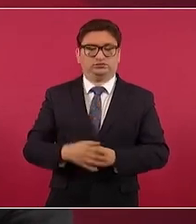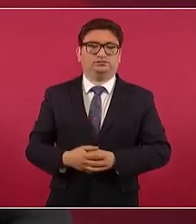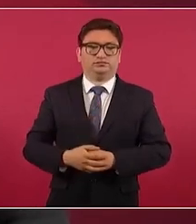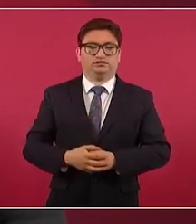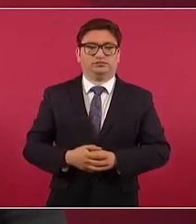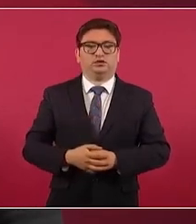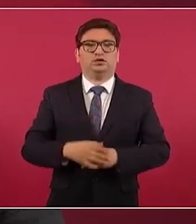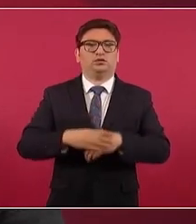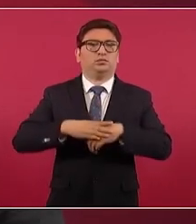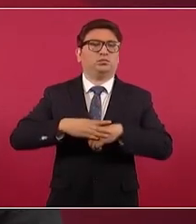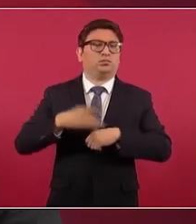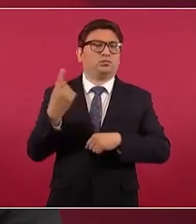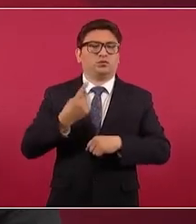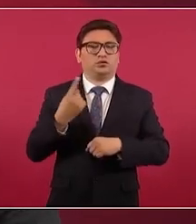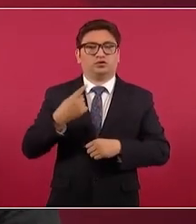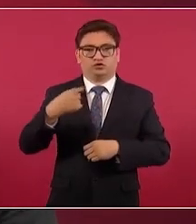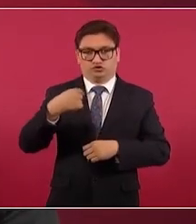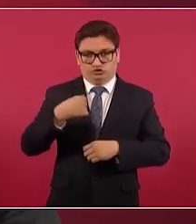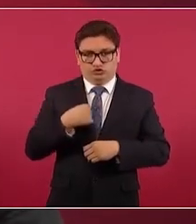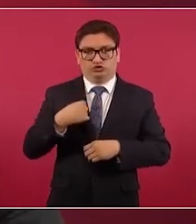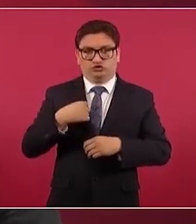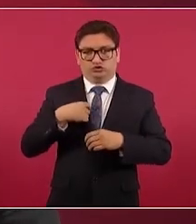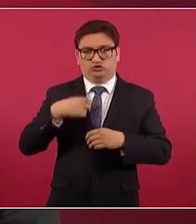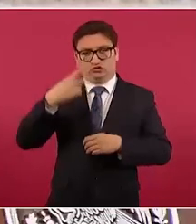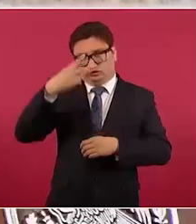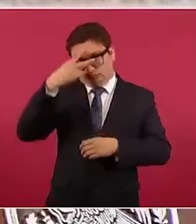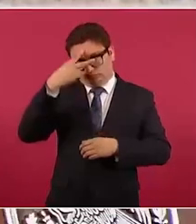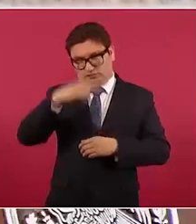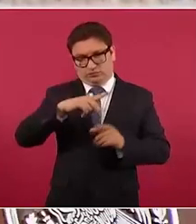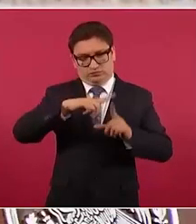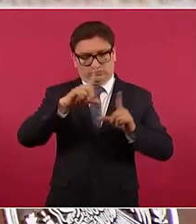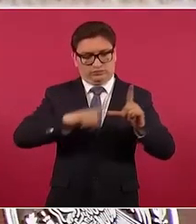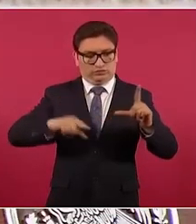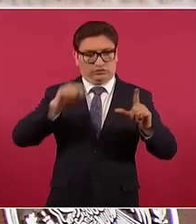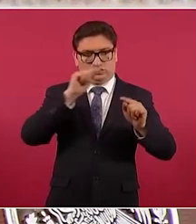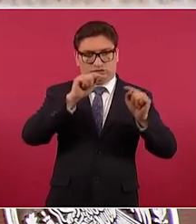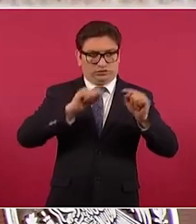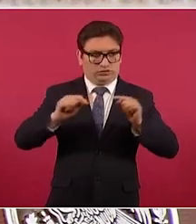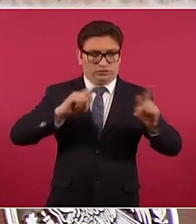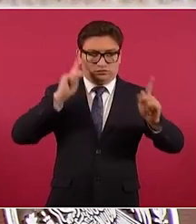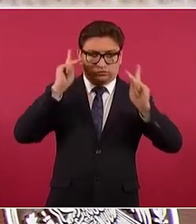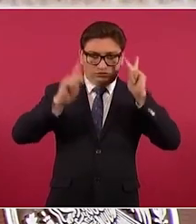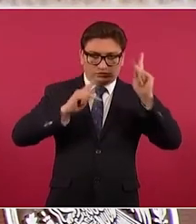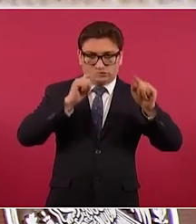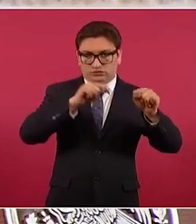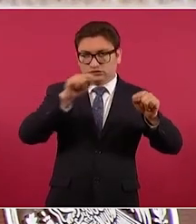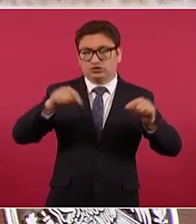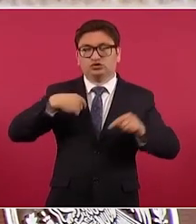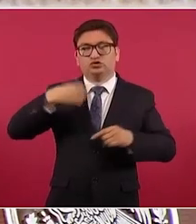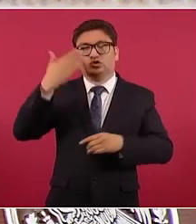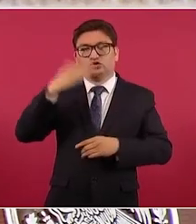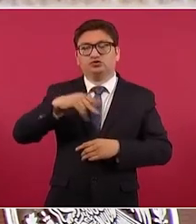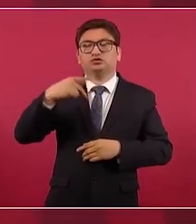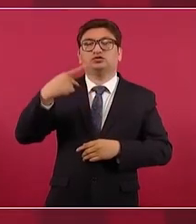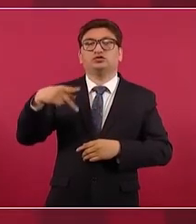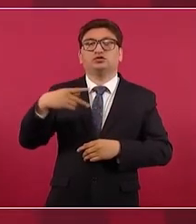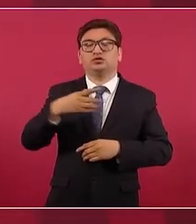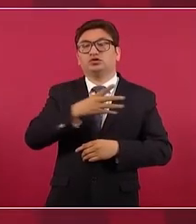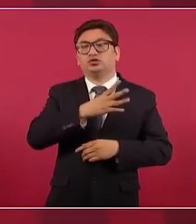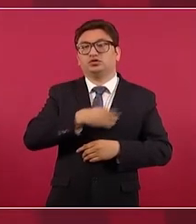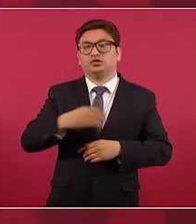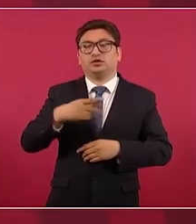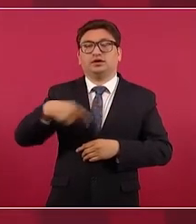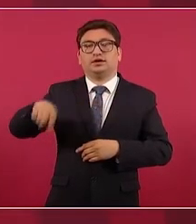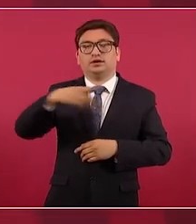porque yo recorro todo México y sé que los hijos de campesinos para poder